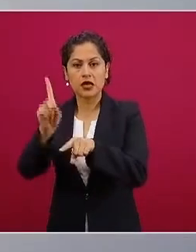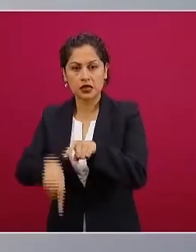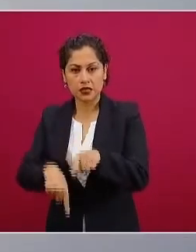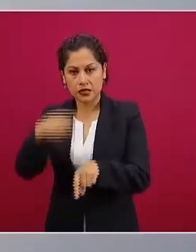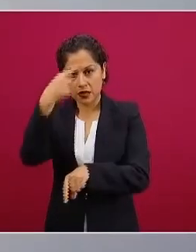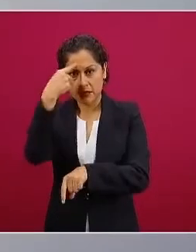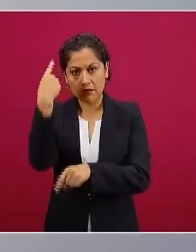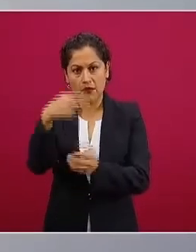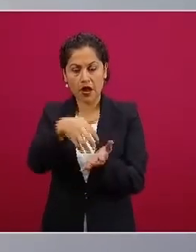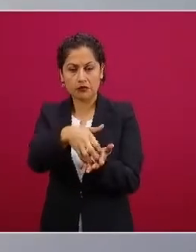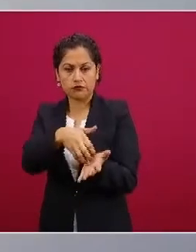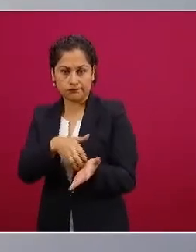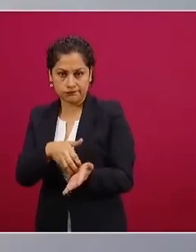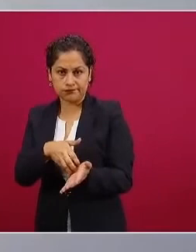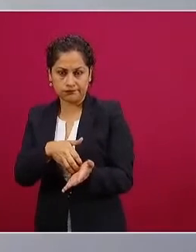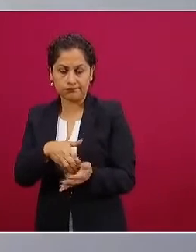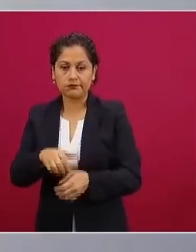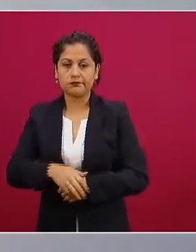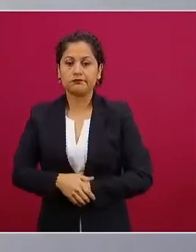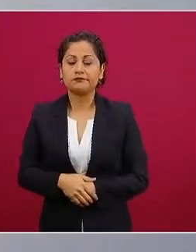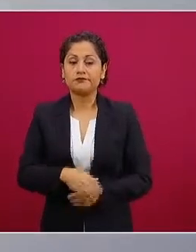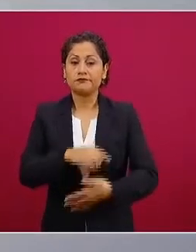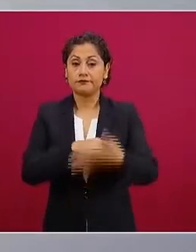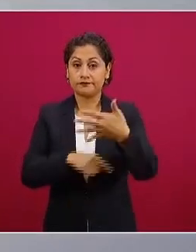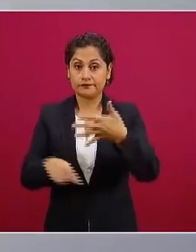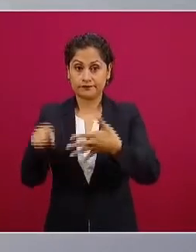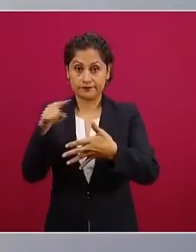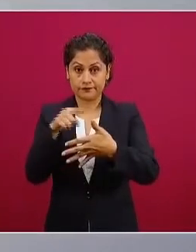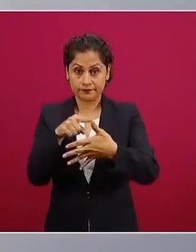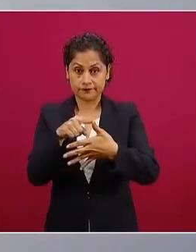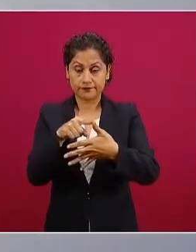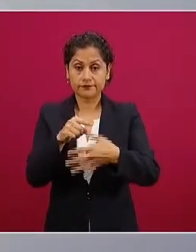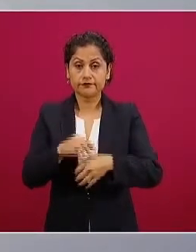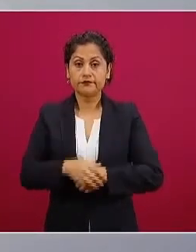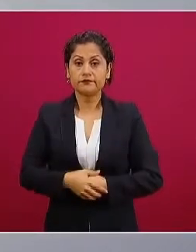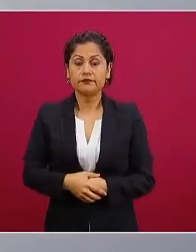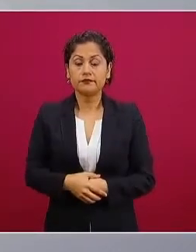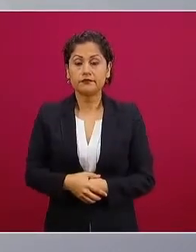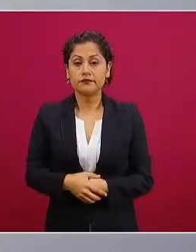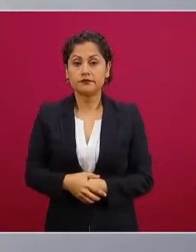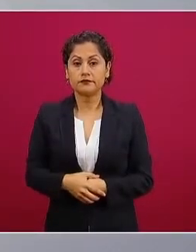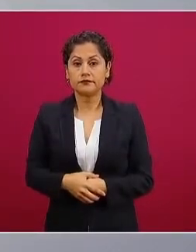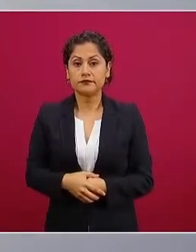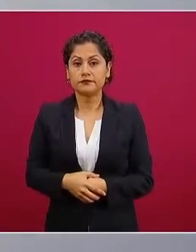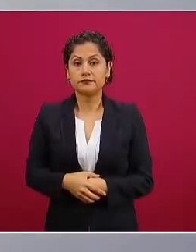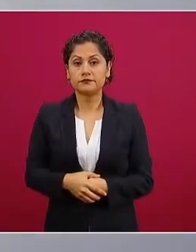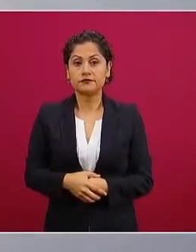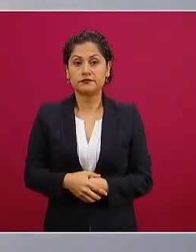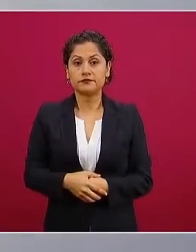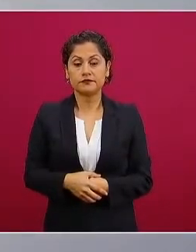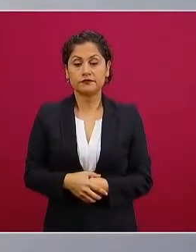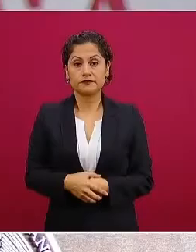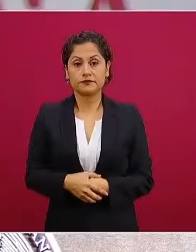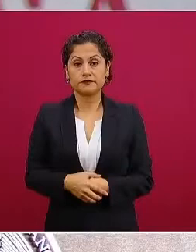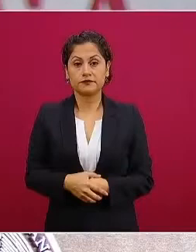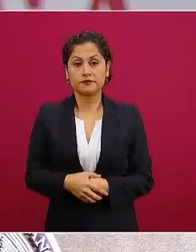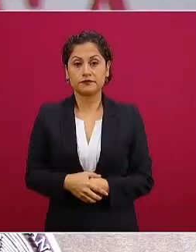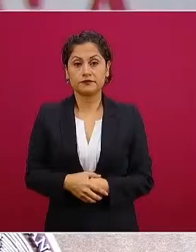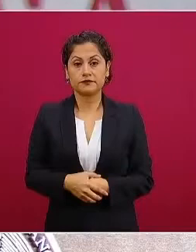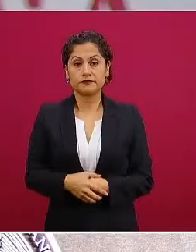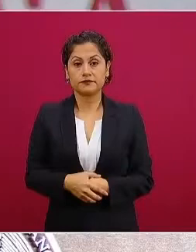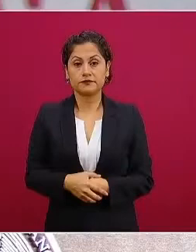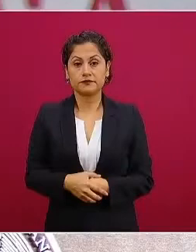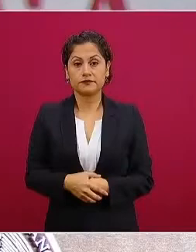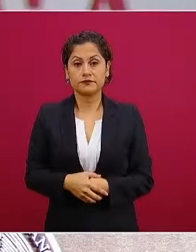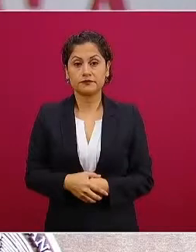Cinco, se posponen las acciones y el gasto del